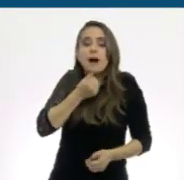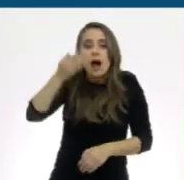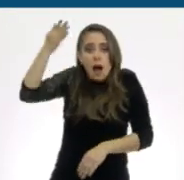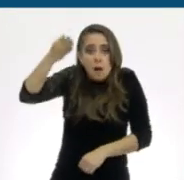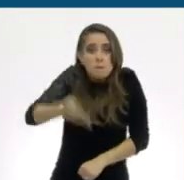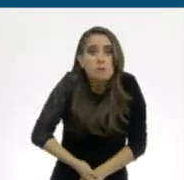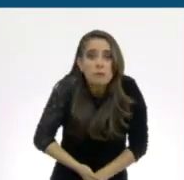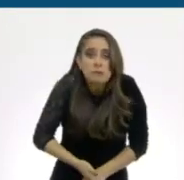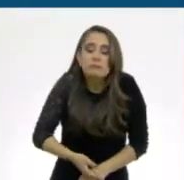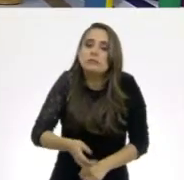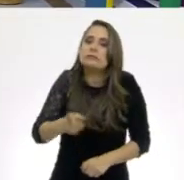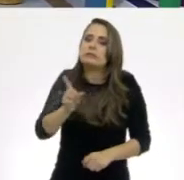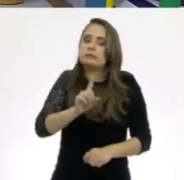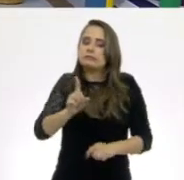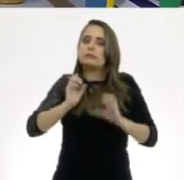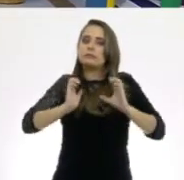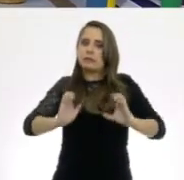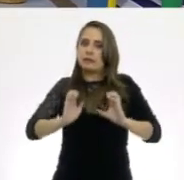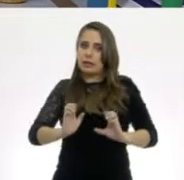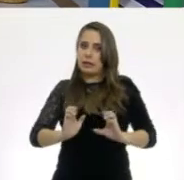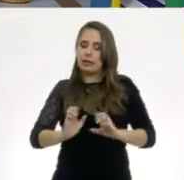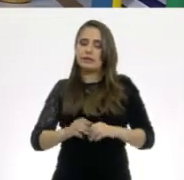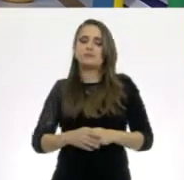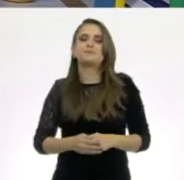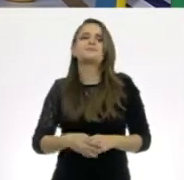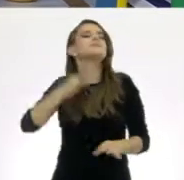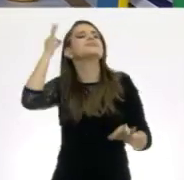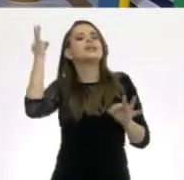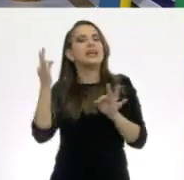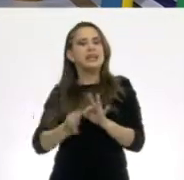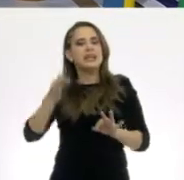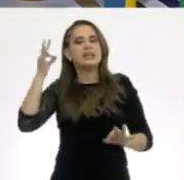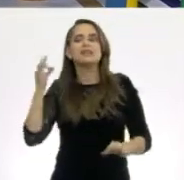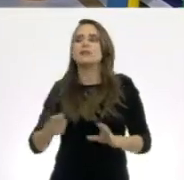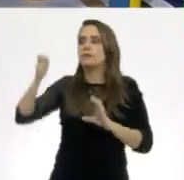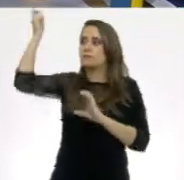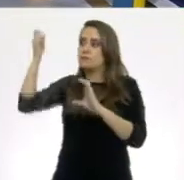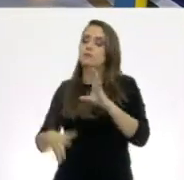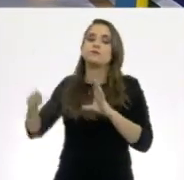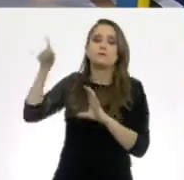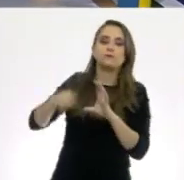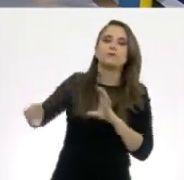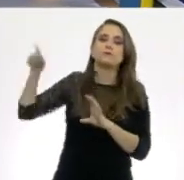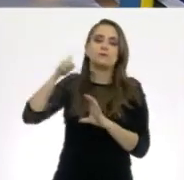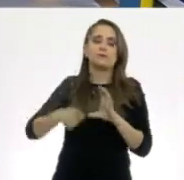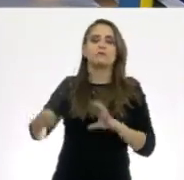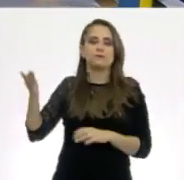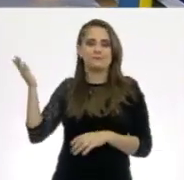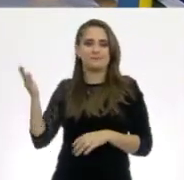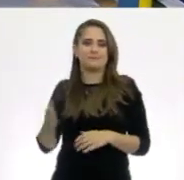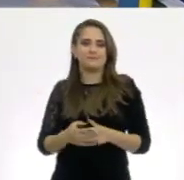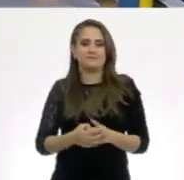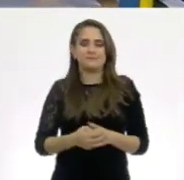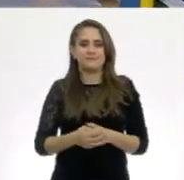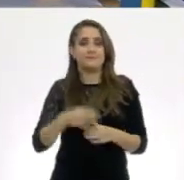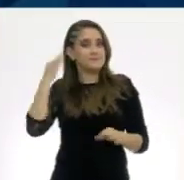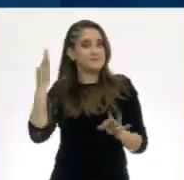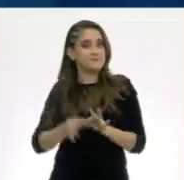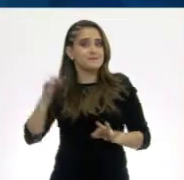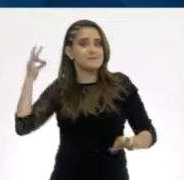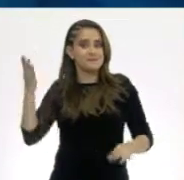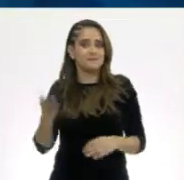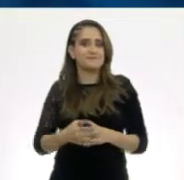Mucho cuidado. Muy bien. ¡Listos! Vamos a girar nuestra ruleta. ¿Listos? Sí. Y